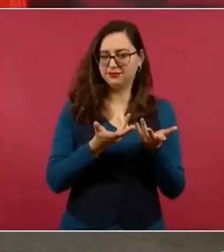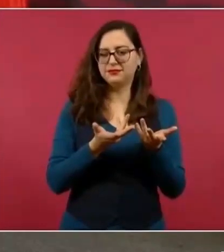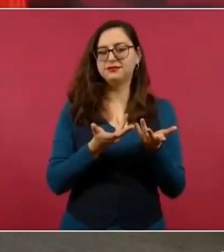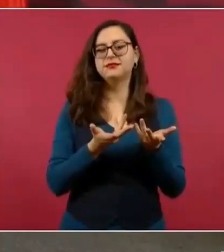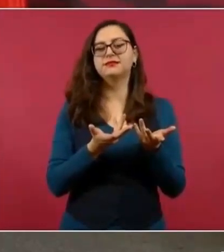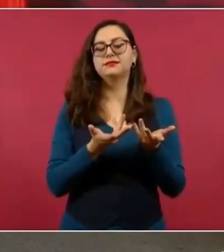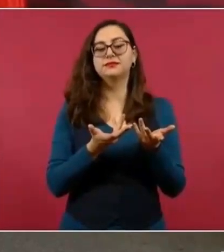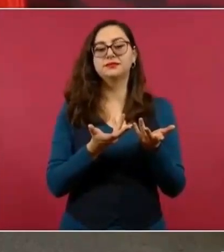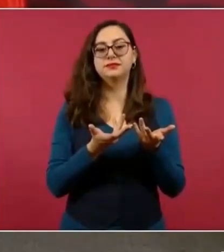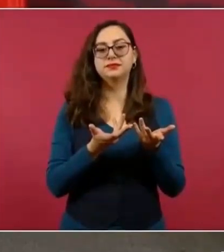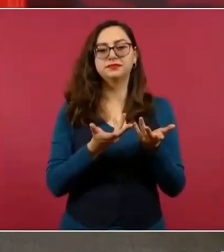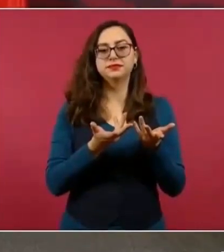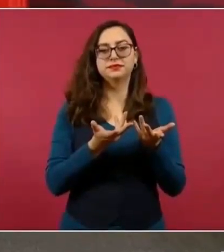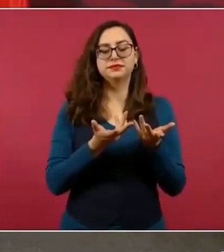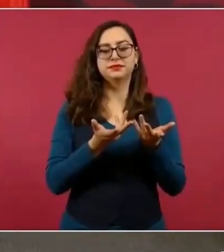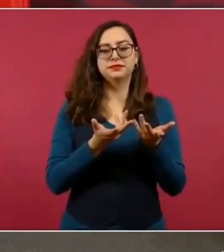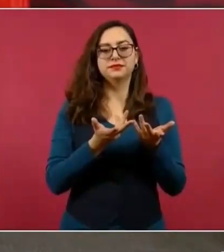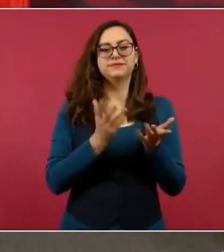Rosita.